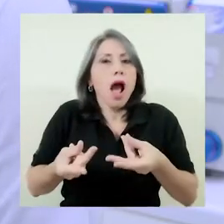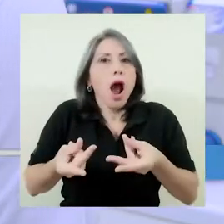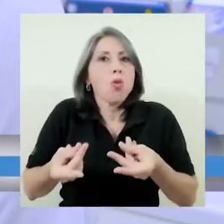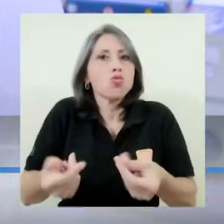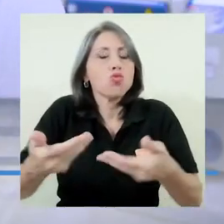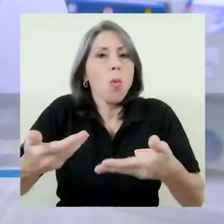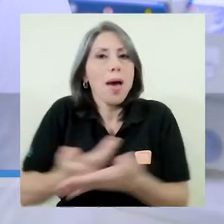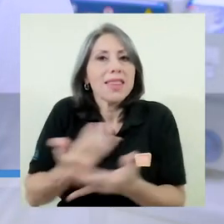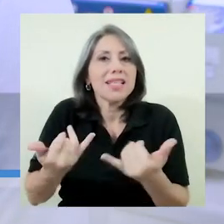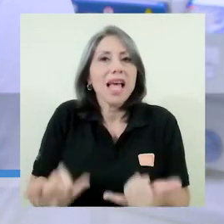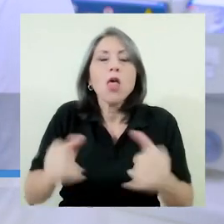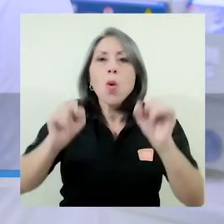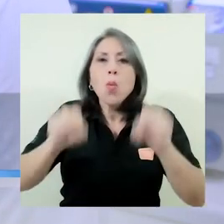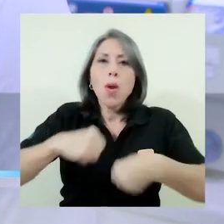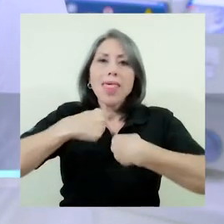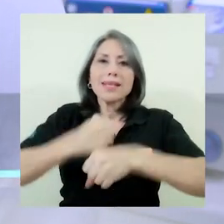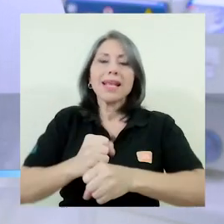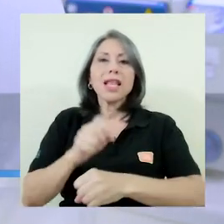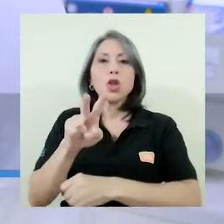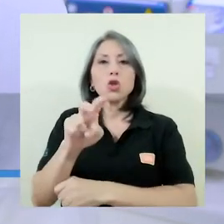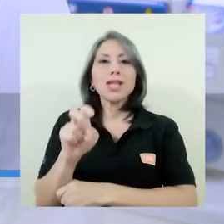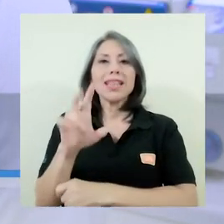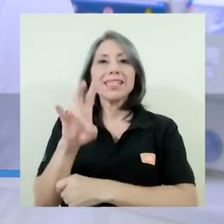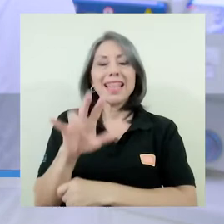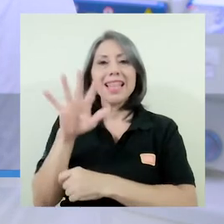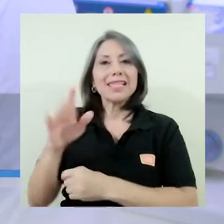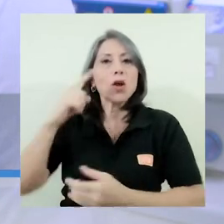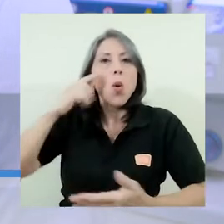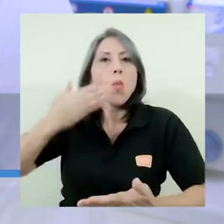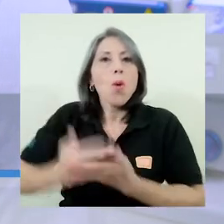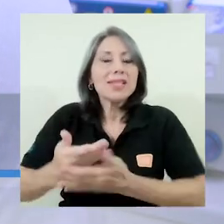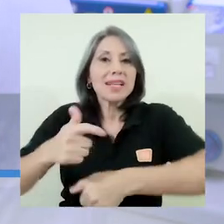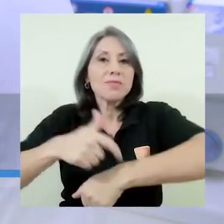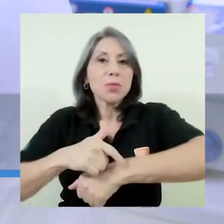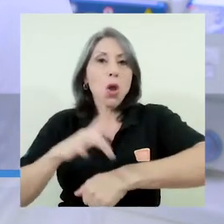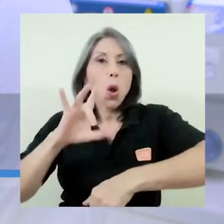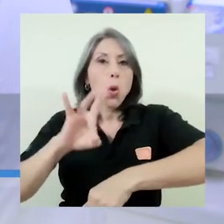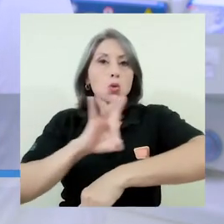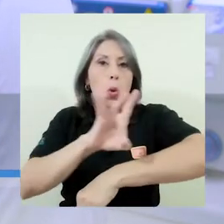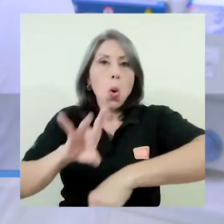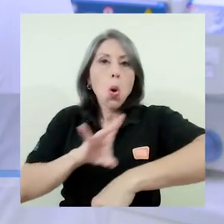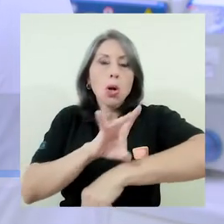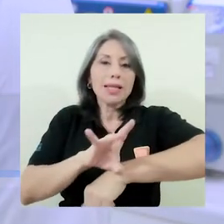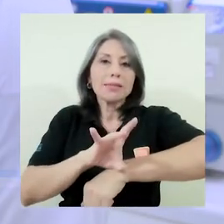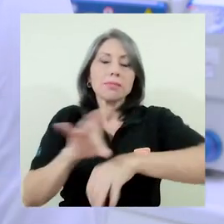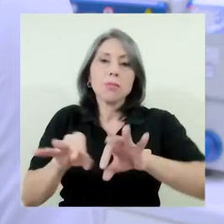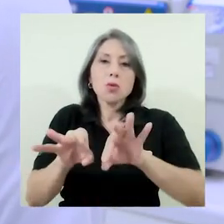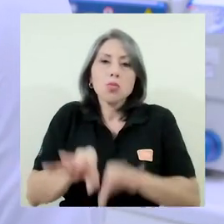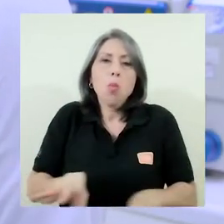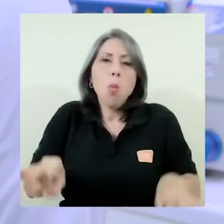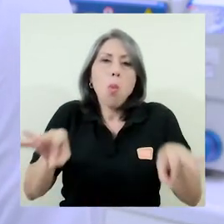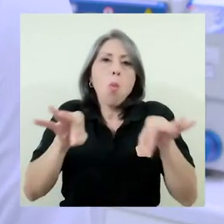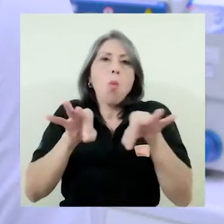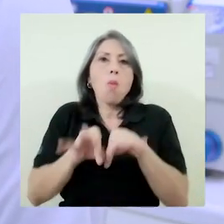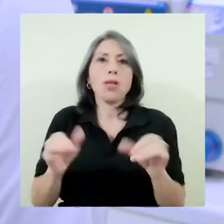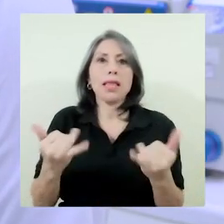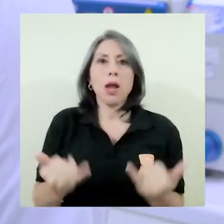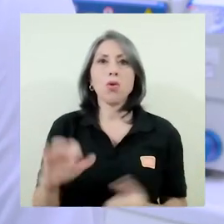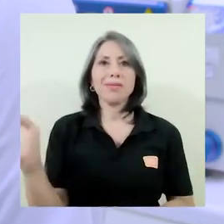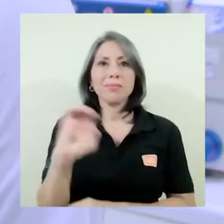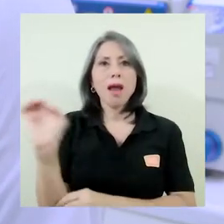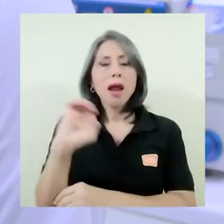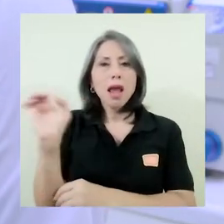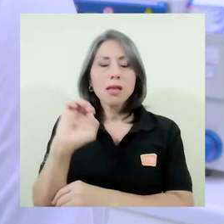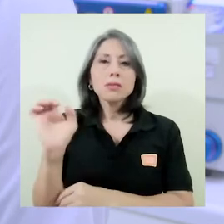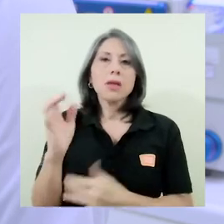de realizar hasta 275 muestras en ocho horas, por lo cual es muy importante en esta emergencia,